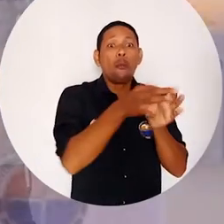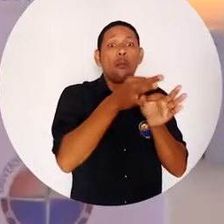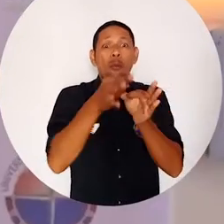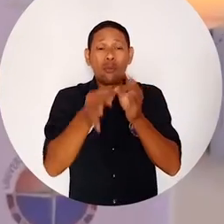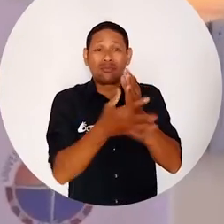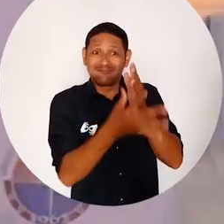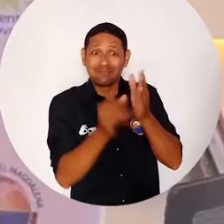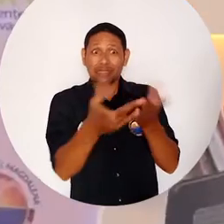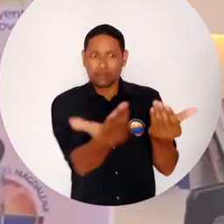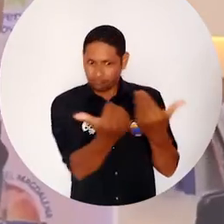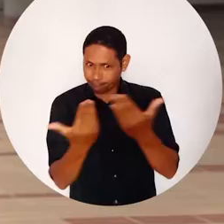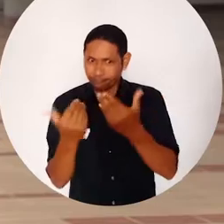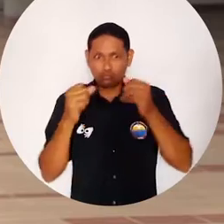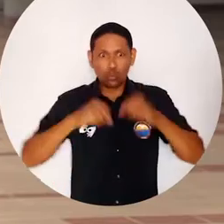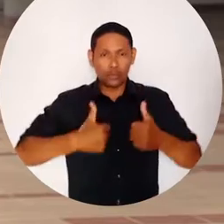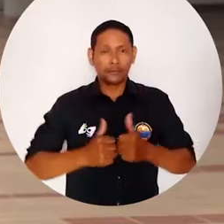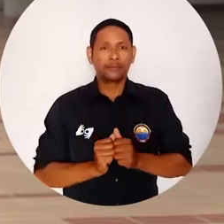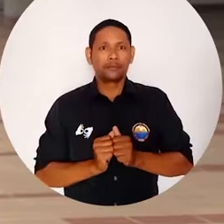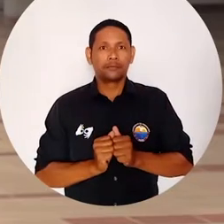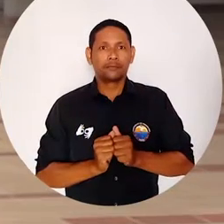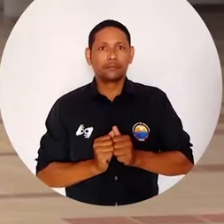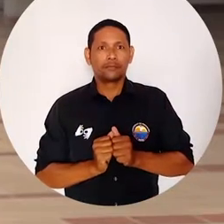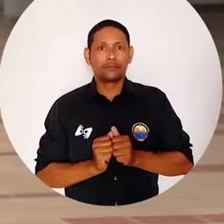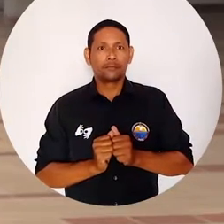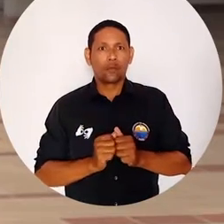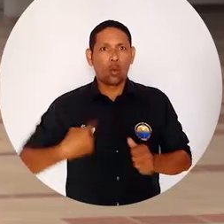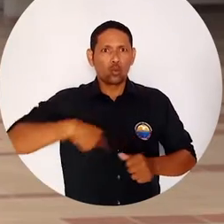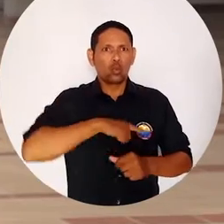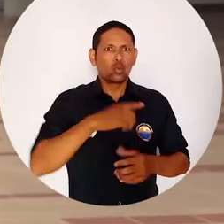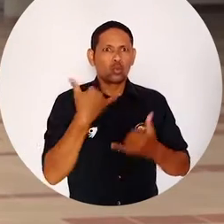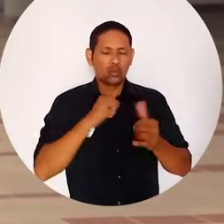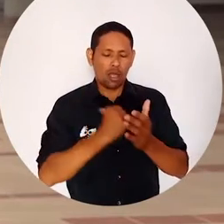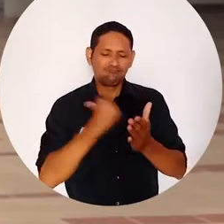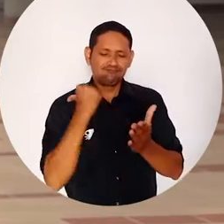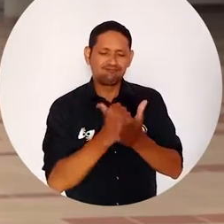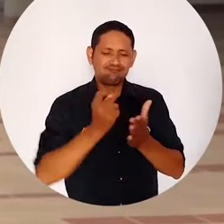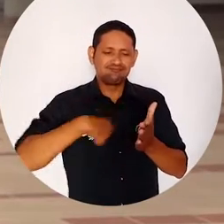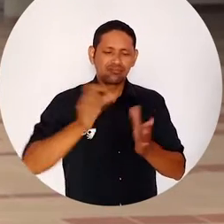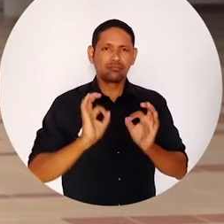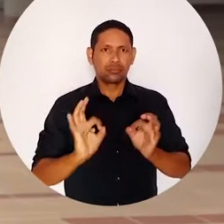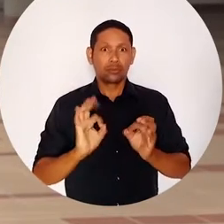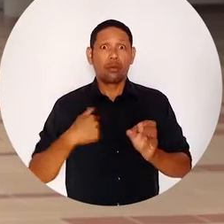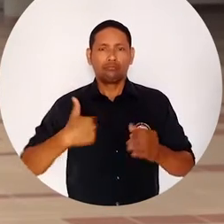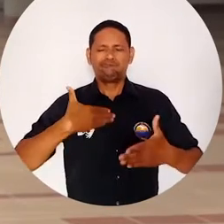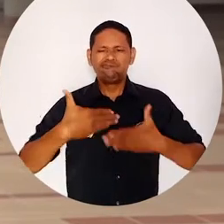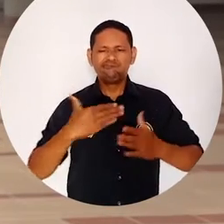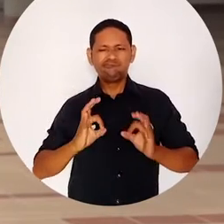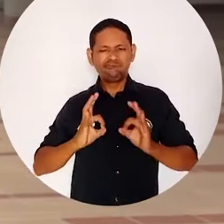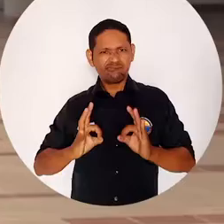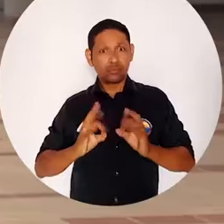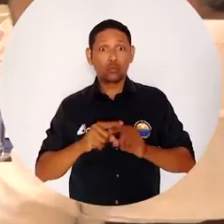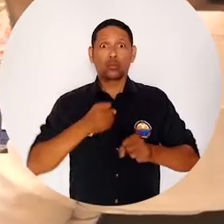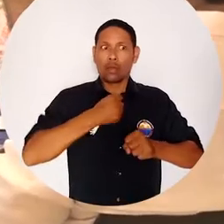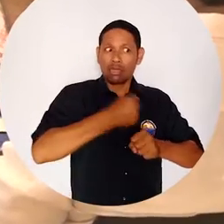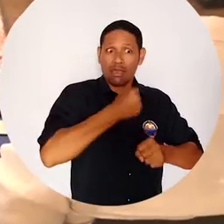tasa de ingreso a la alma mater. Nosotros hemos dado esa aprobación y toda la confianza a las directivas y al trabajo que ha hecho